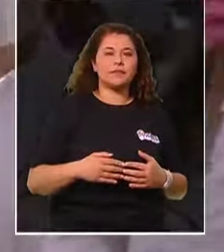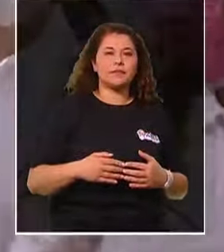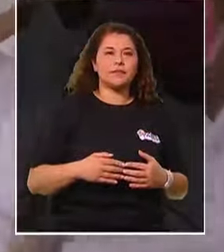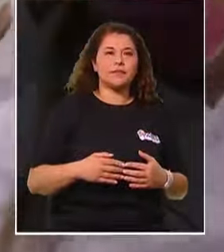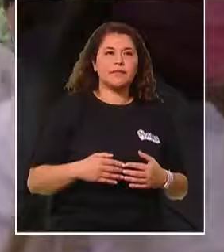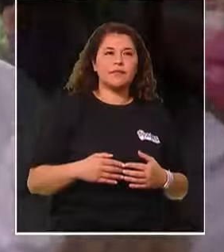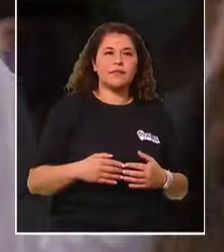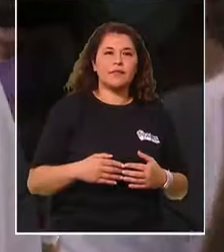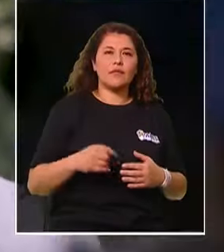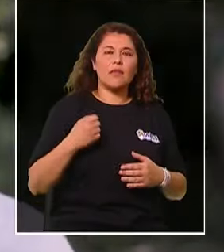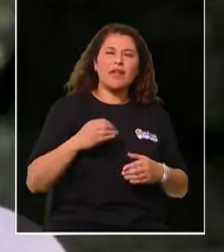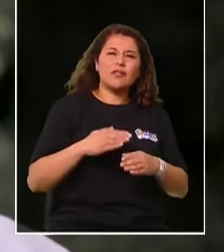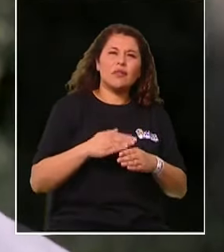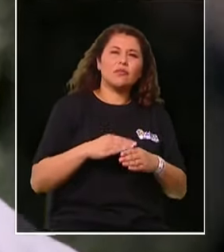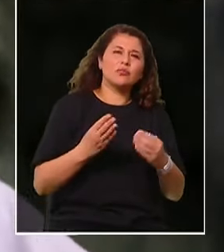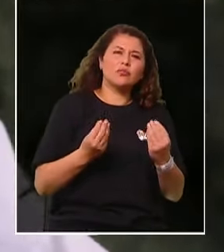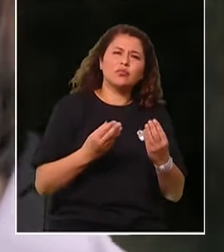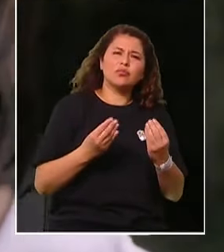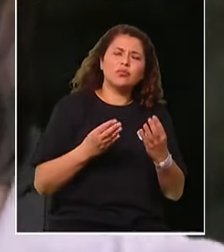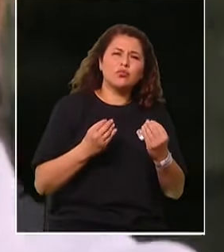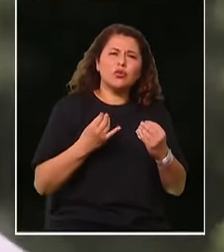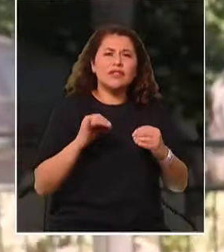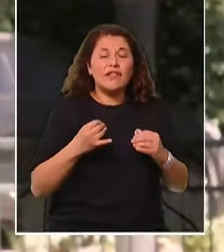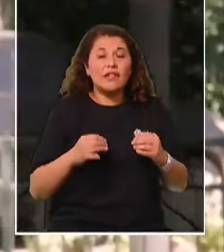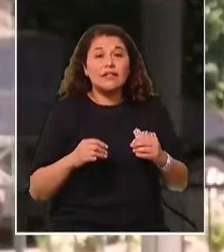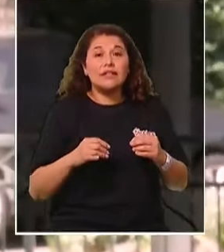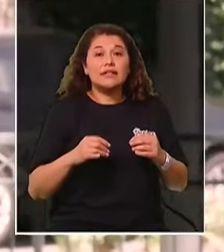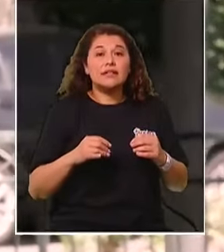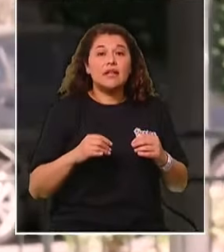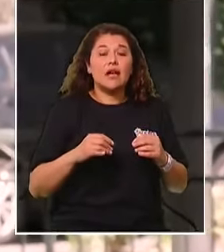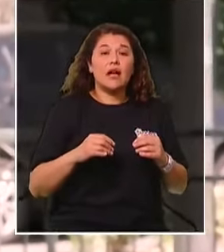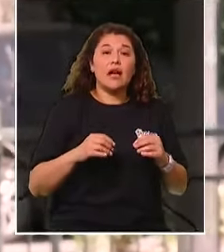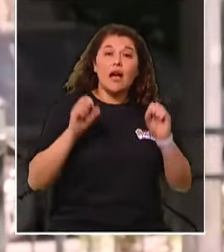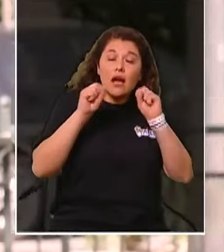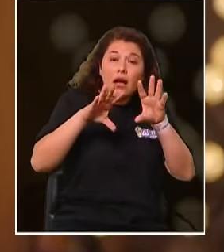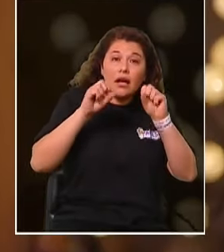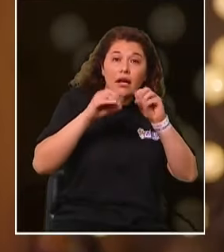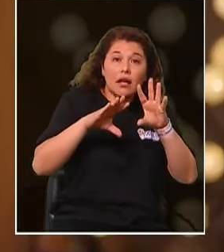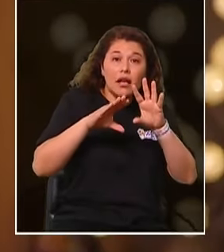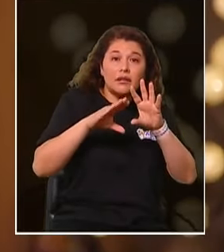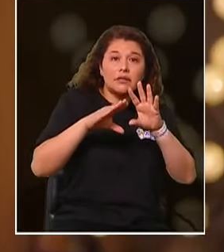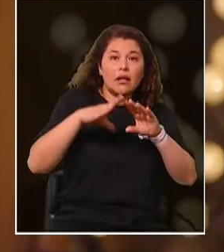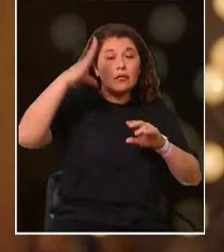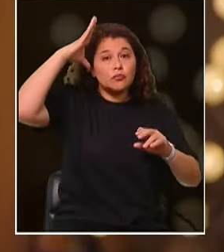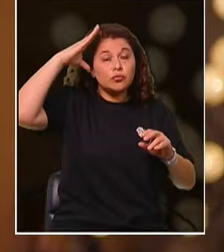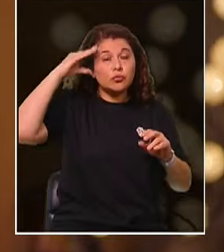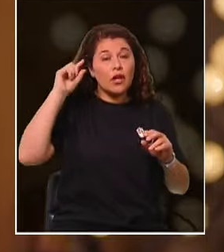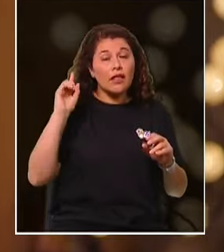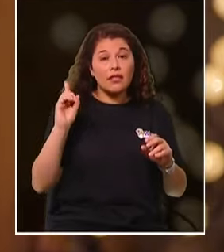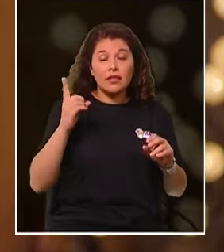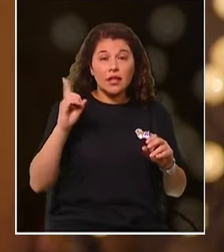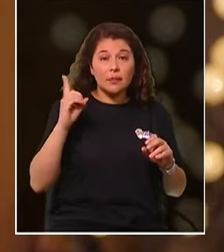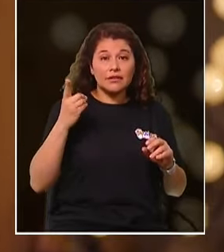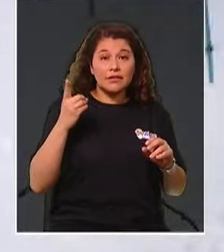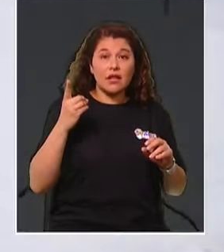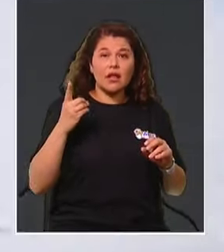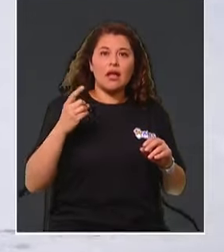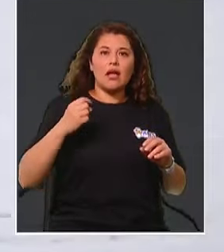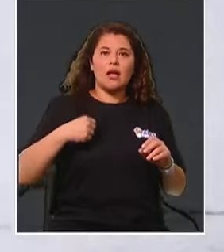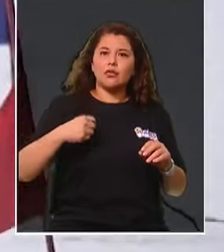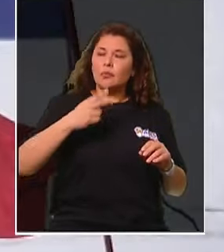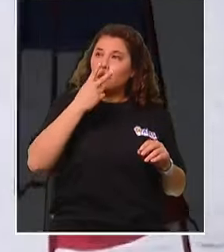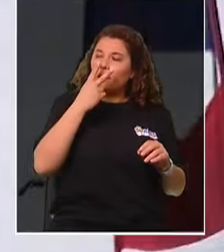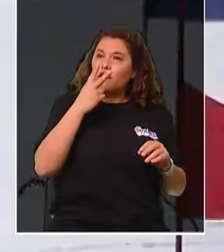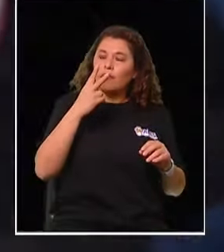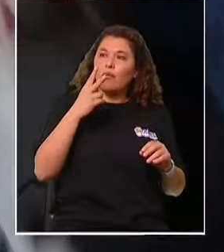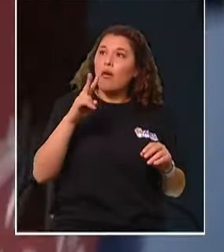Me ha tocado muchas veces hacer clases a personas que tengan algún tipo de capacidad intelectual. Es súper gratificante, de repente, cuando tú veis a los papás, ver